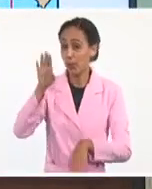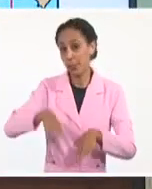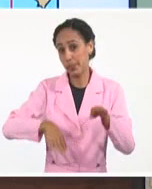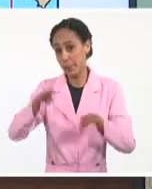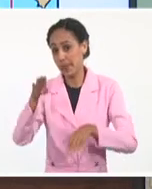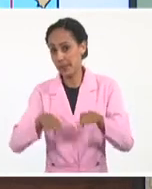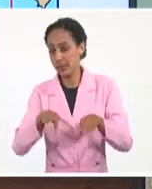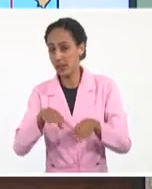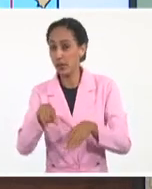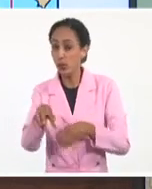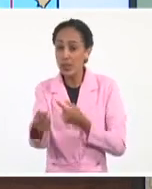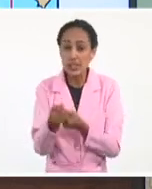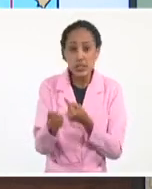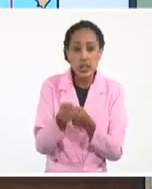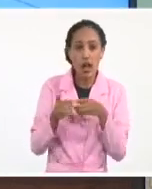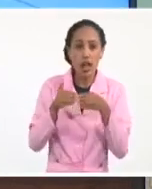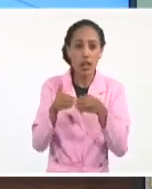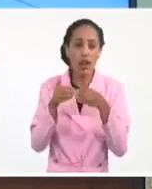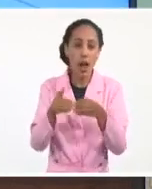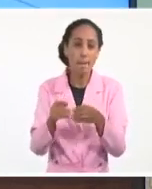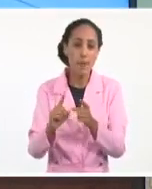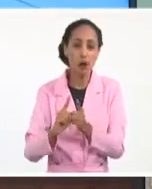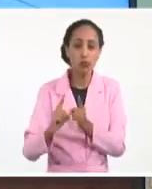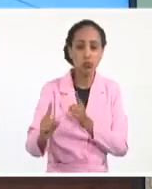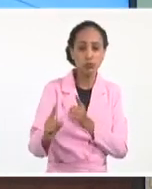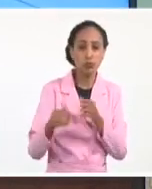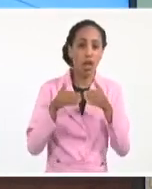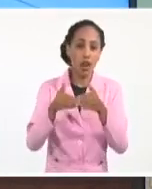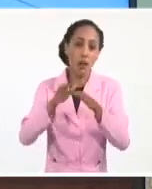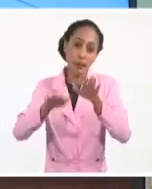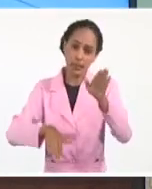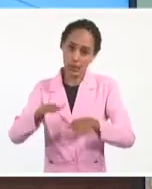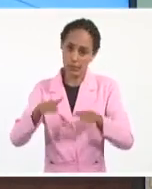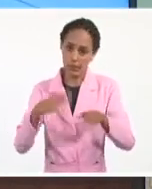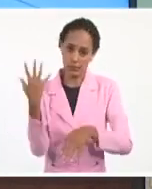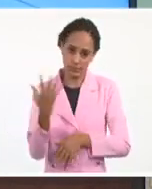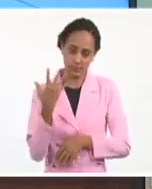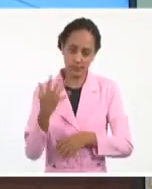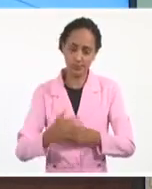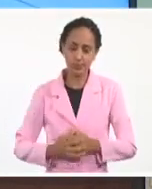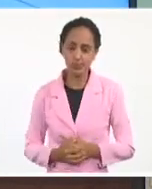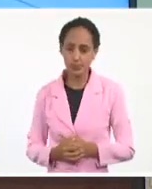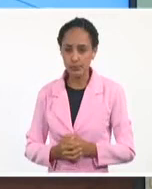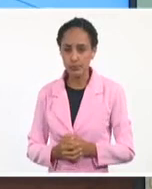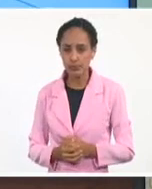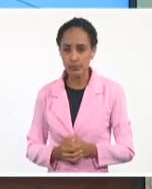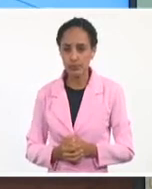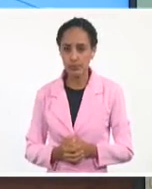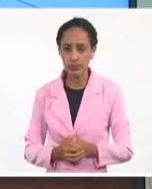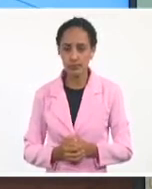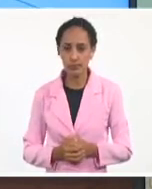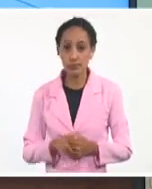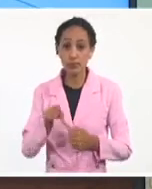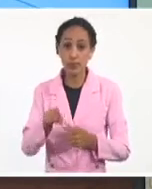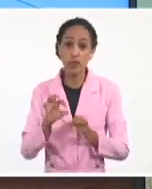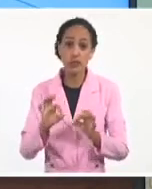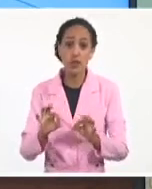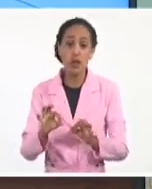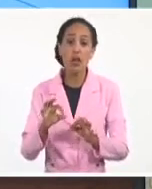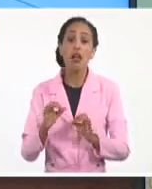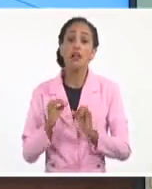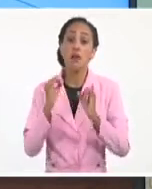porque pudiera intensificarse un poco más. Y bueno, este es el compendio de esas trayectorias